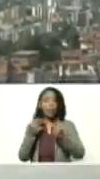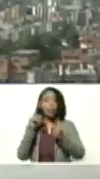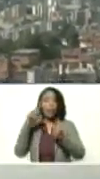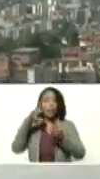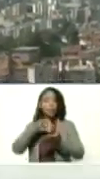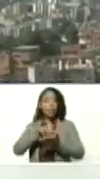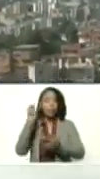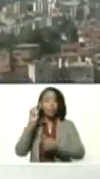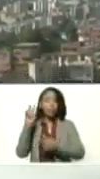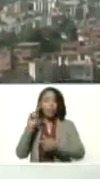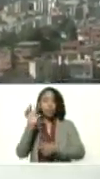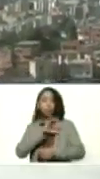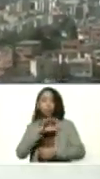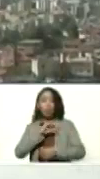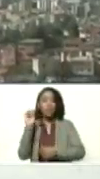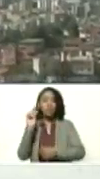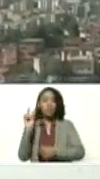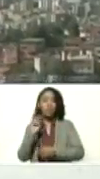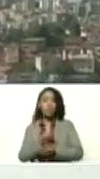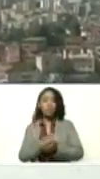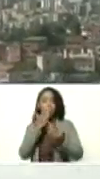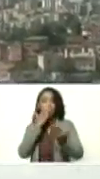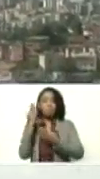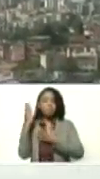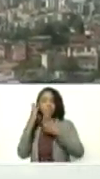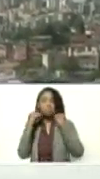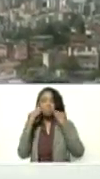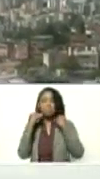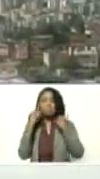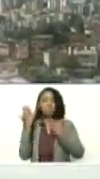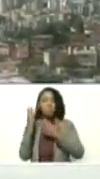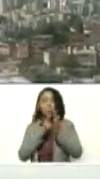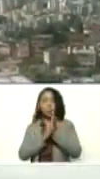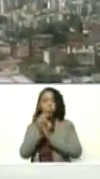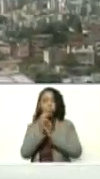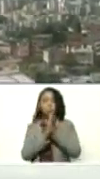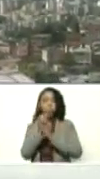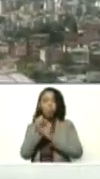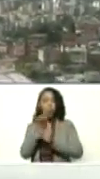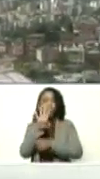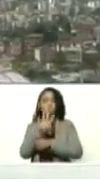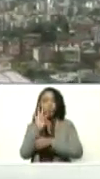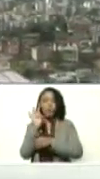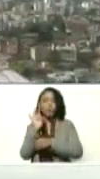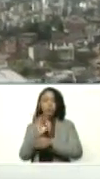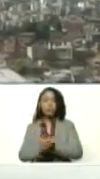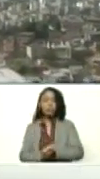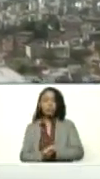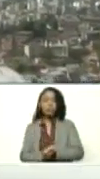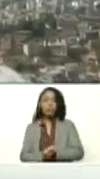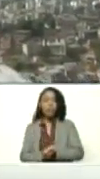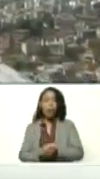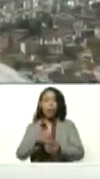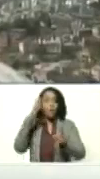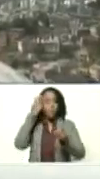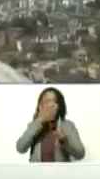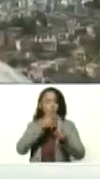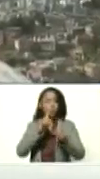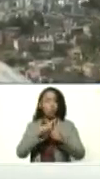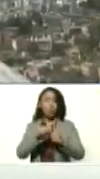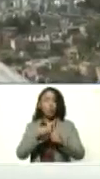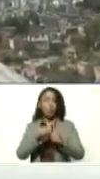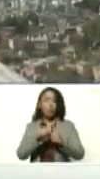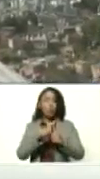venezolano, para la sociedad venezolana. Y esa experiencia del emprendimiento de las 4F, la formación, la